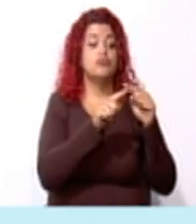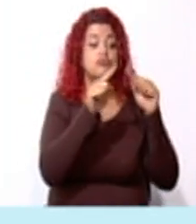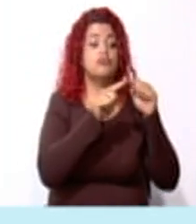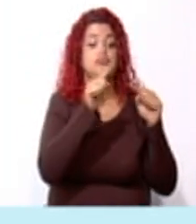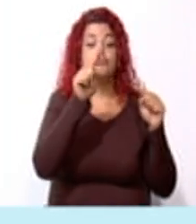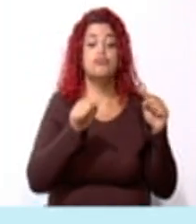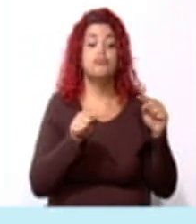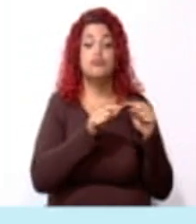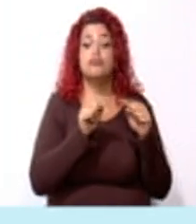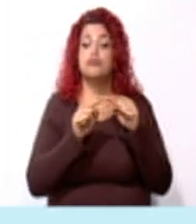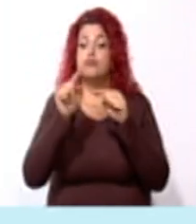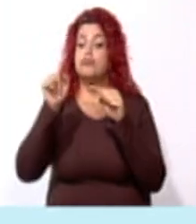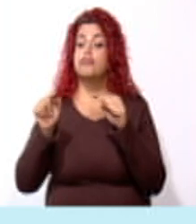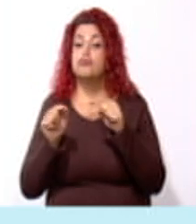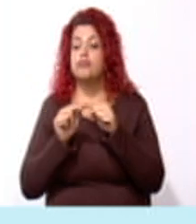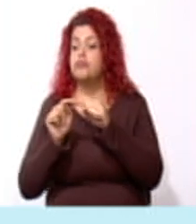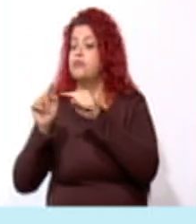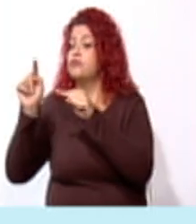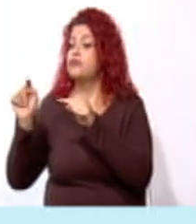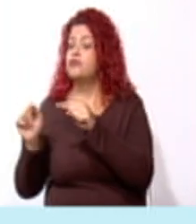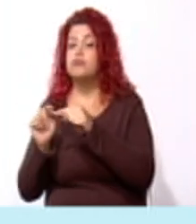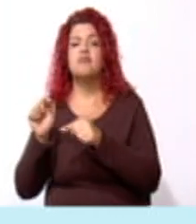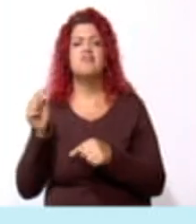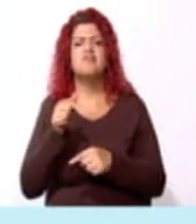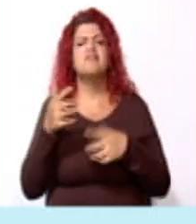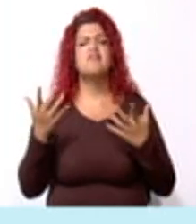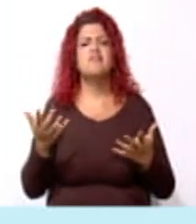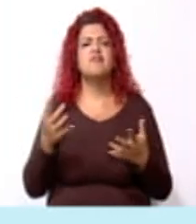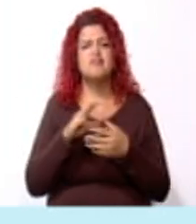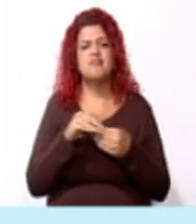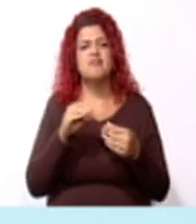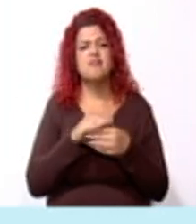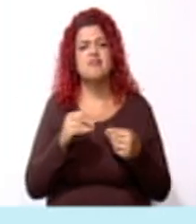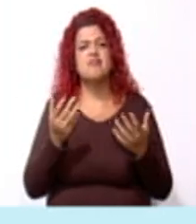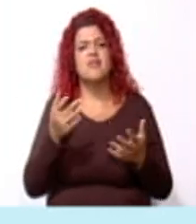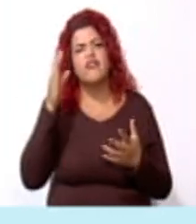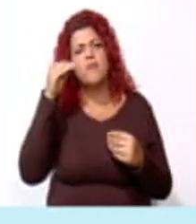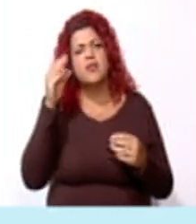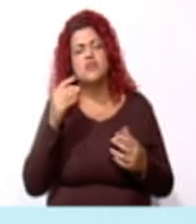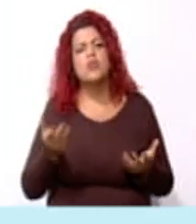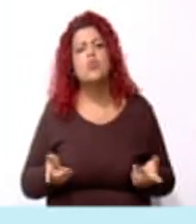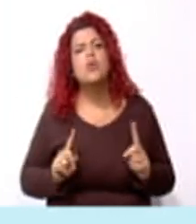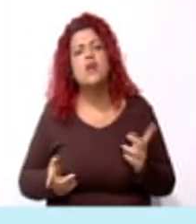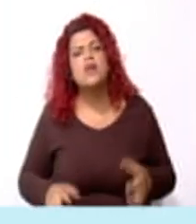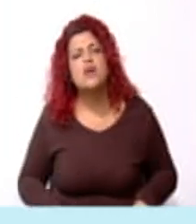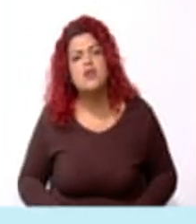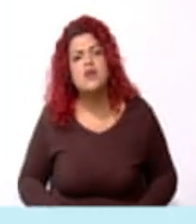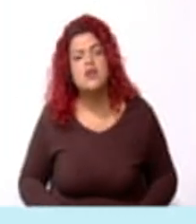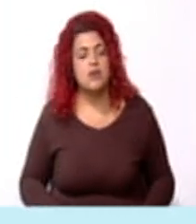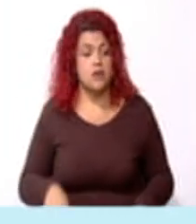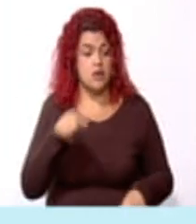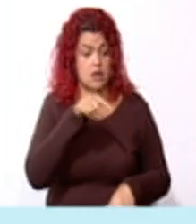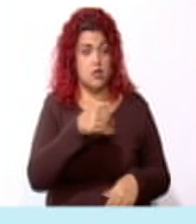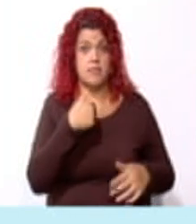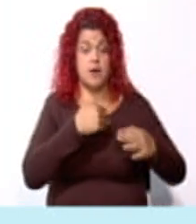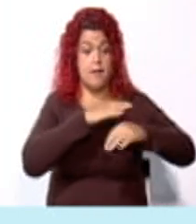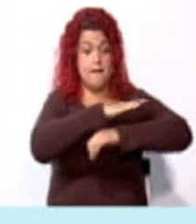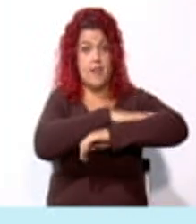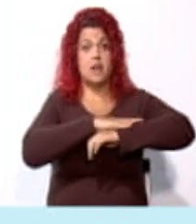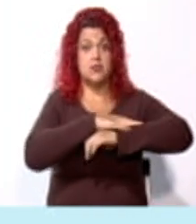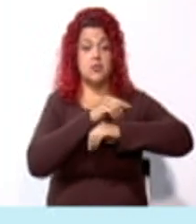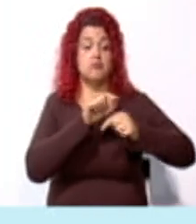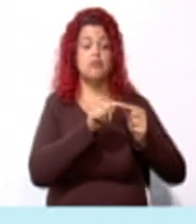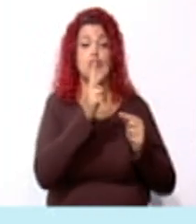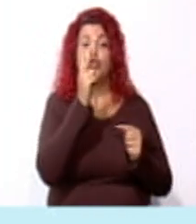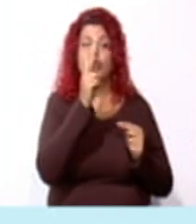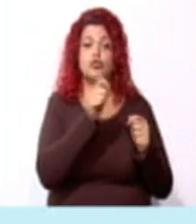datos tenemos entonces en esa imagen de los triángulos? Bueno, que su base mide dos centímetros y que la